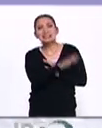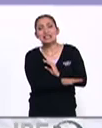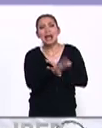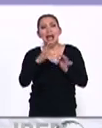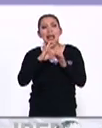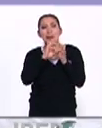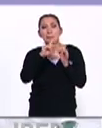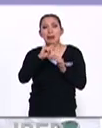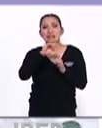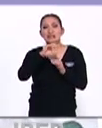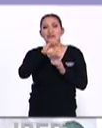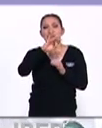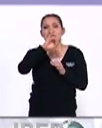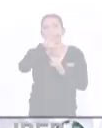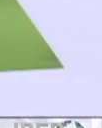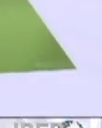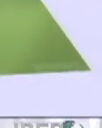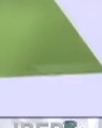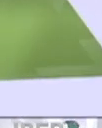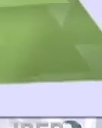la Alianza del Pacífico.